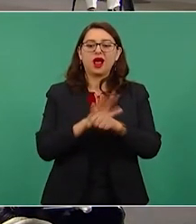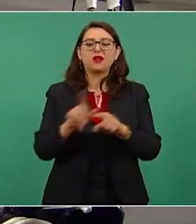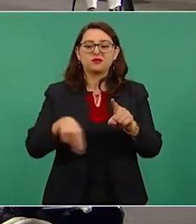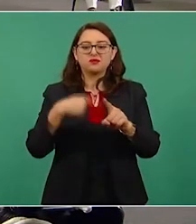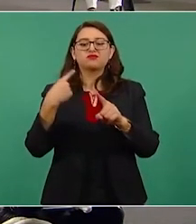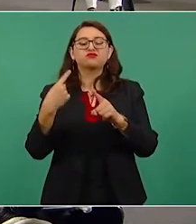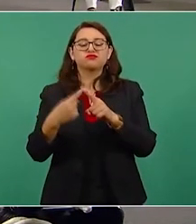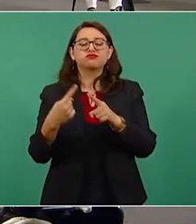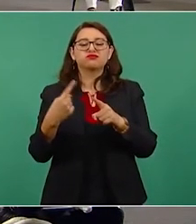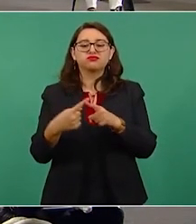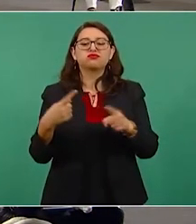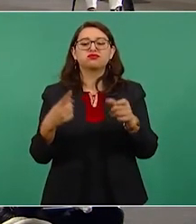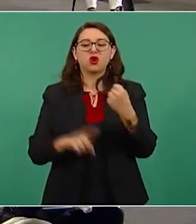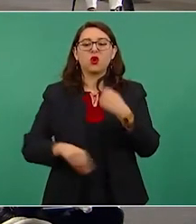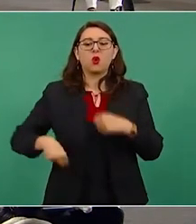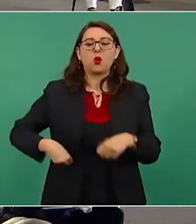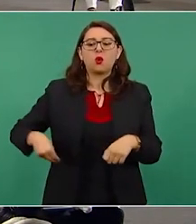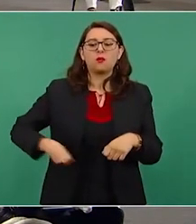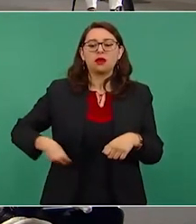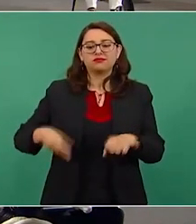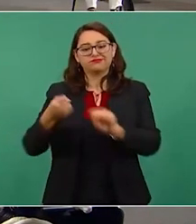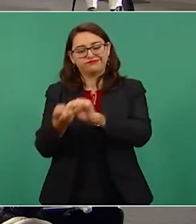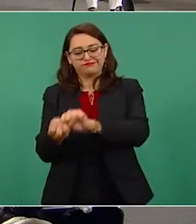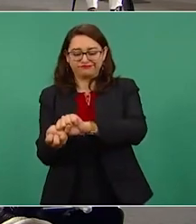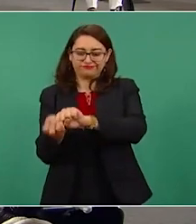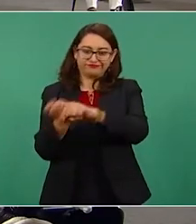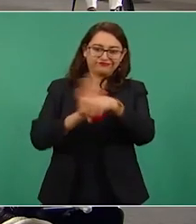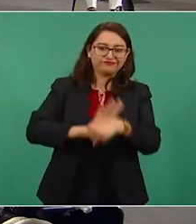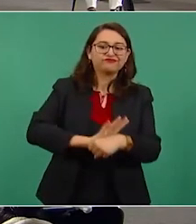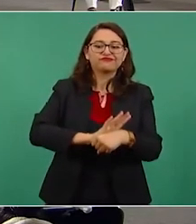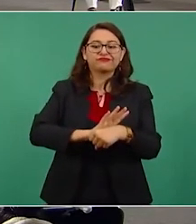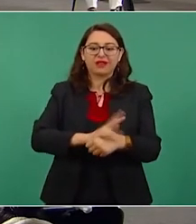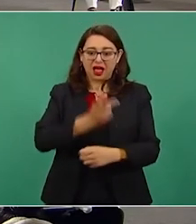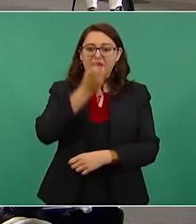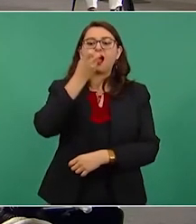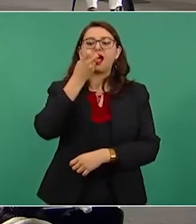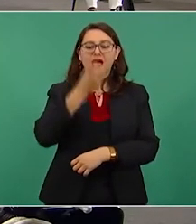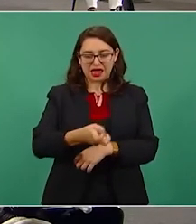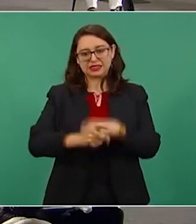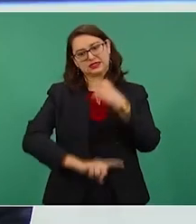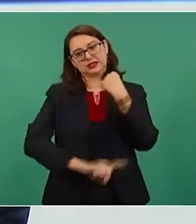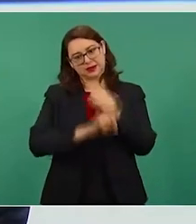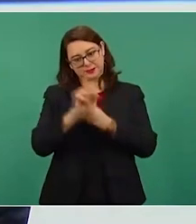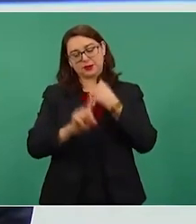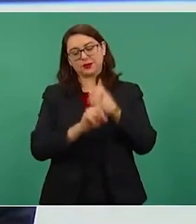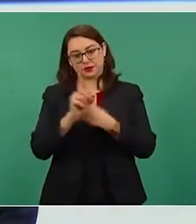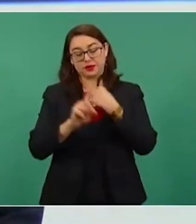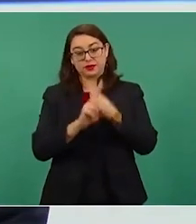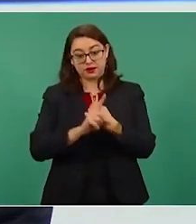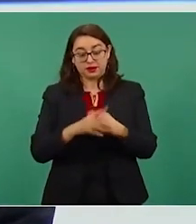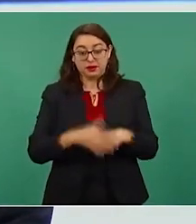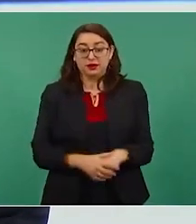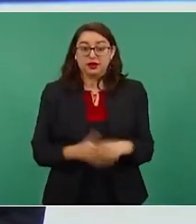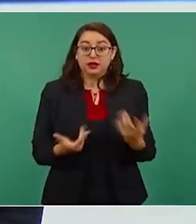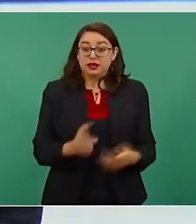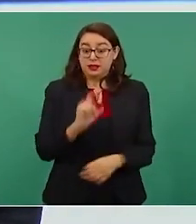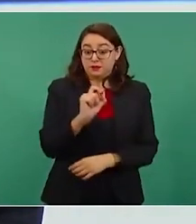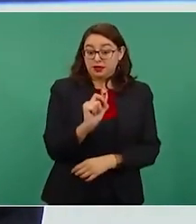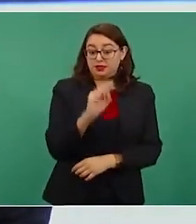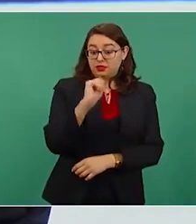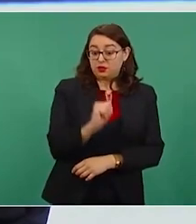Plus del COVID-19. El 29 de octubre, diversos medios de comunicación y periodistas